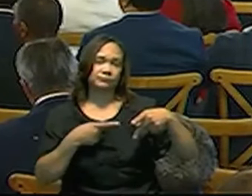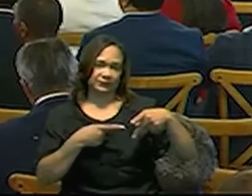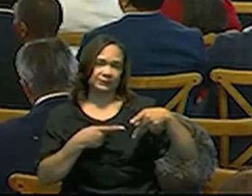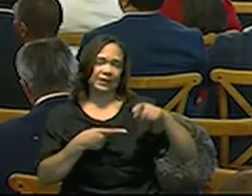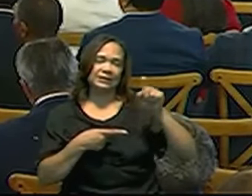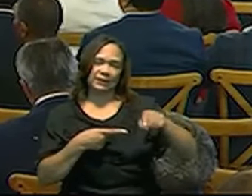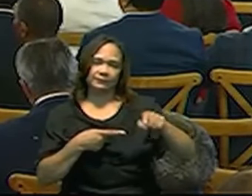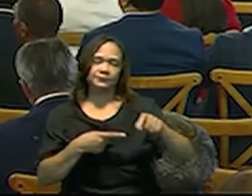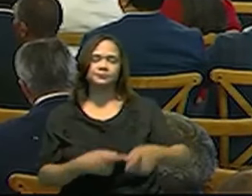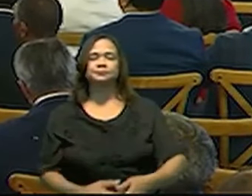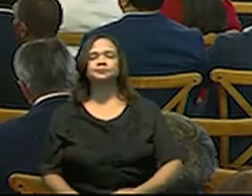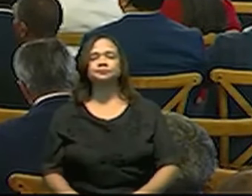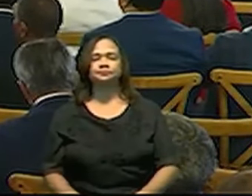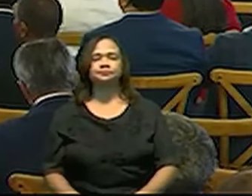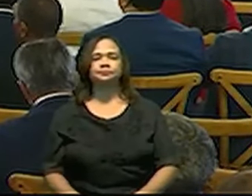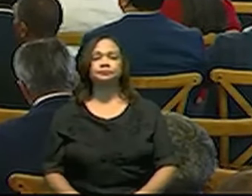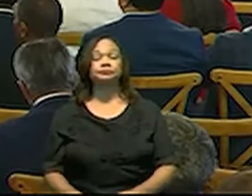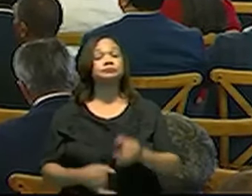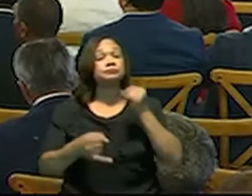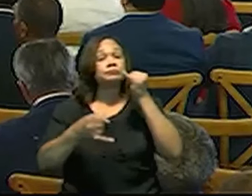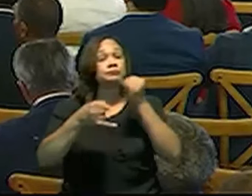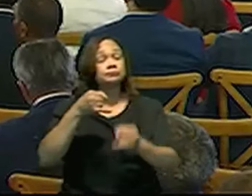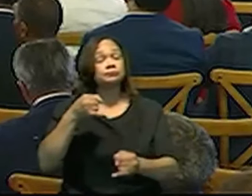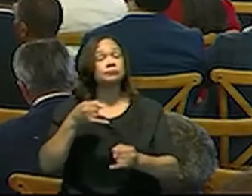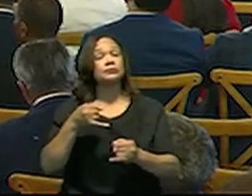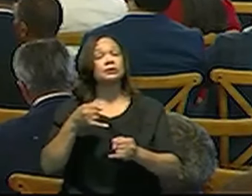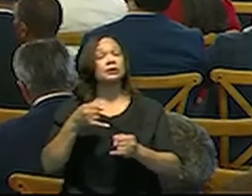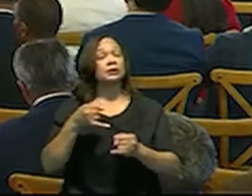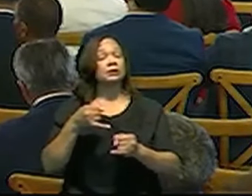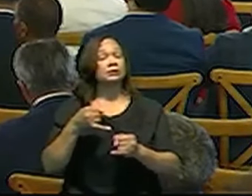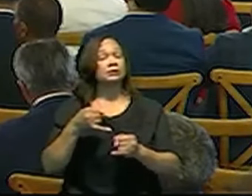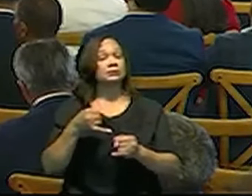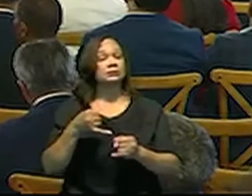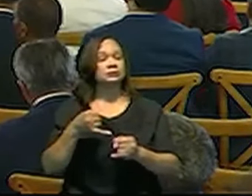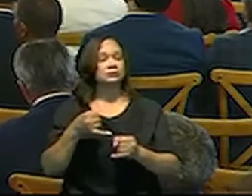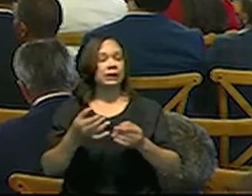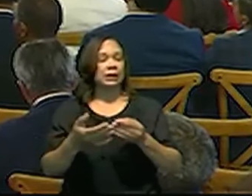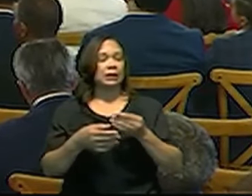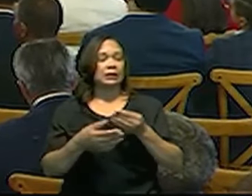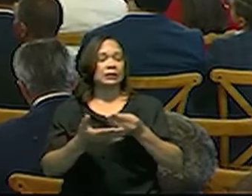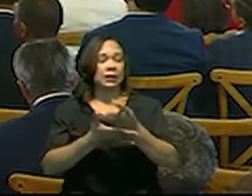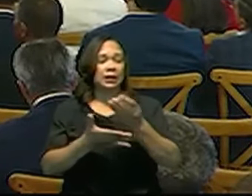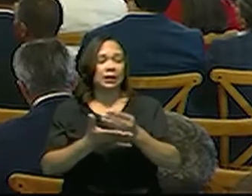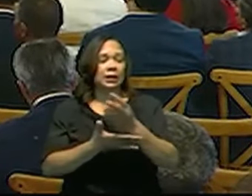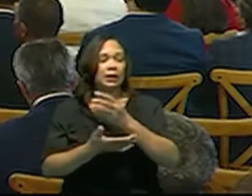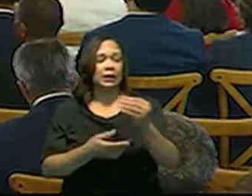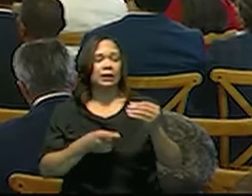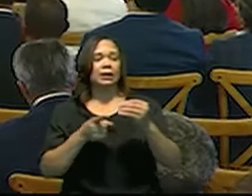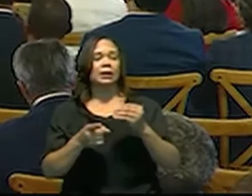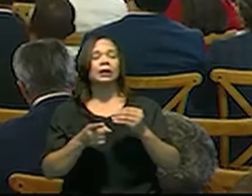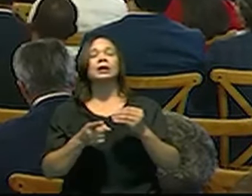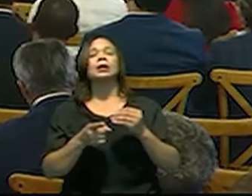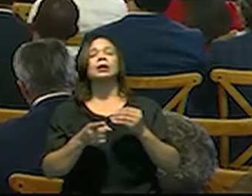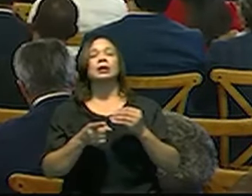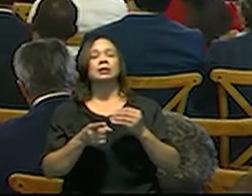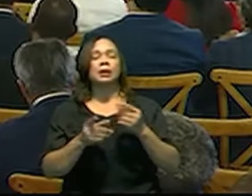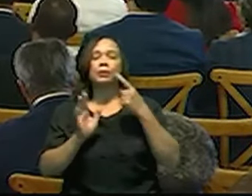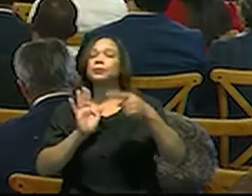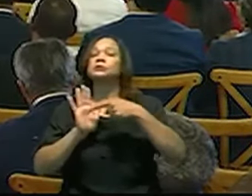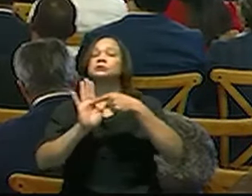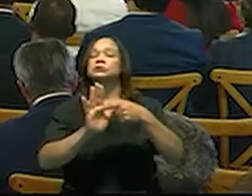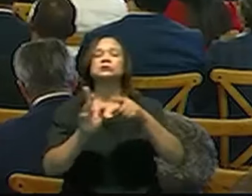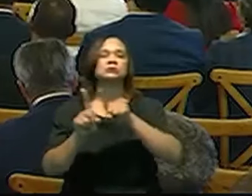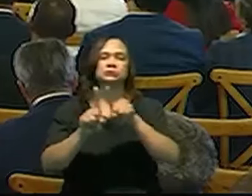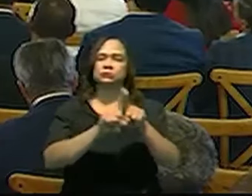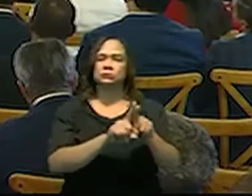Pública. Y ya la última medida del gasto, de contención del gasto que estamos presentando,